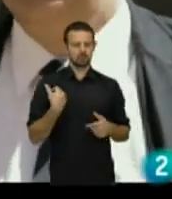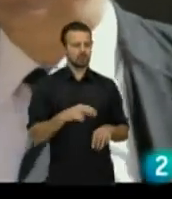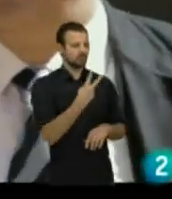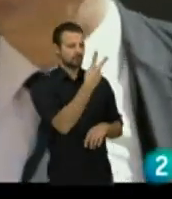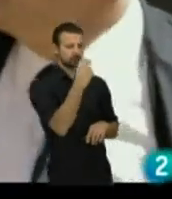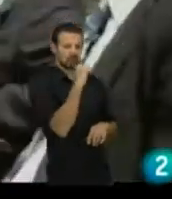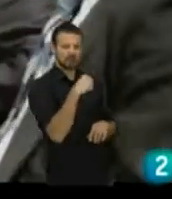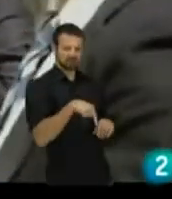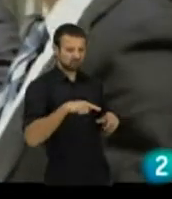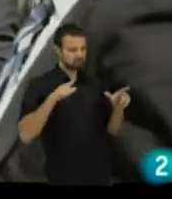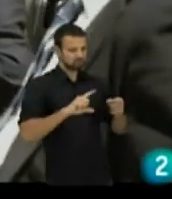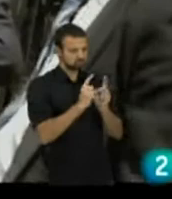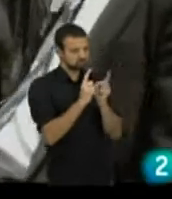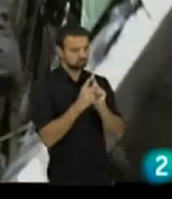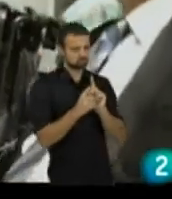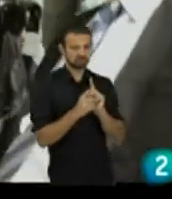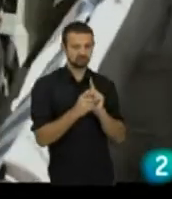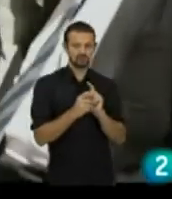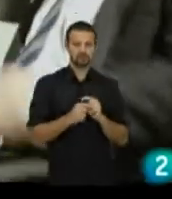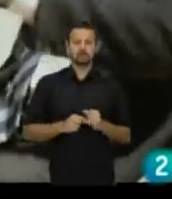Hace 200 años, ¿cuánto ha cambiado la plaza?